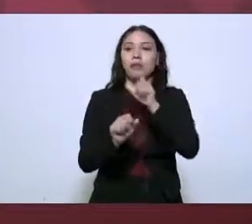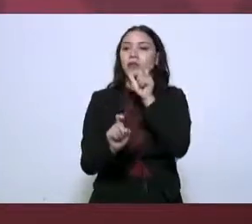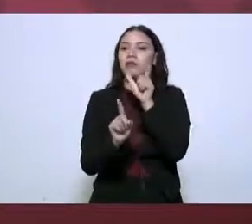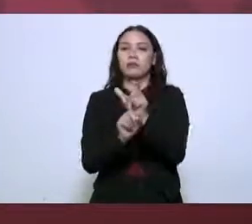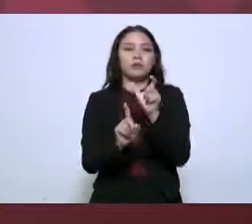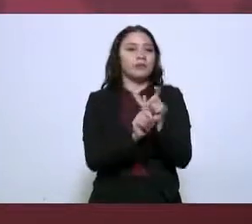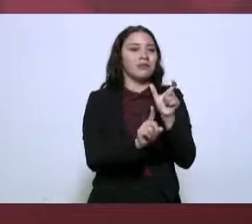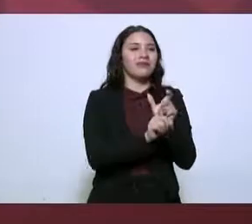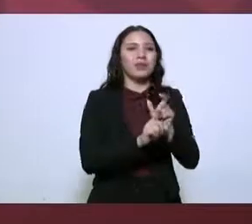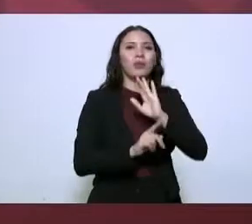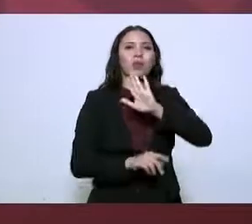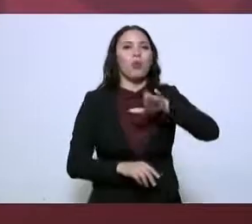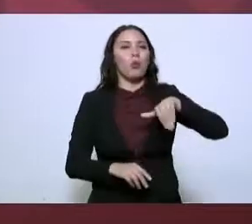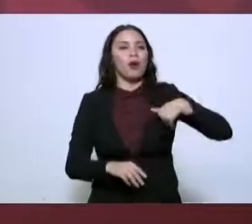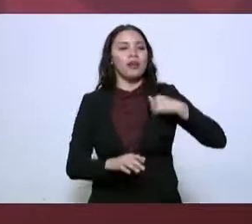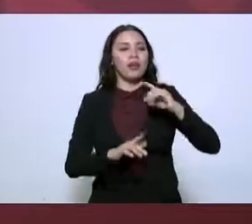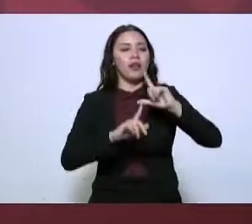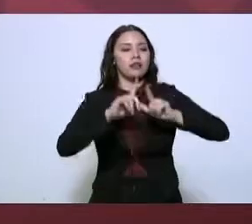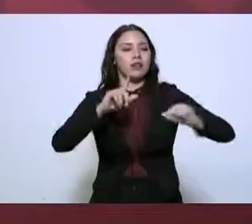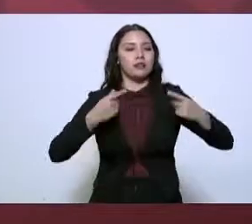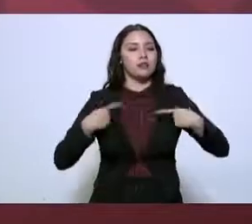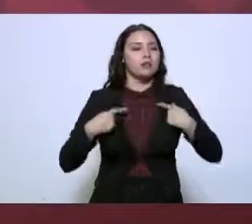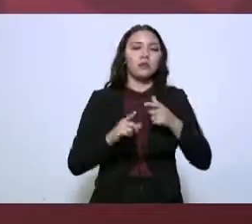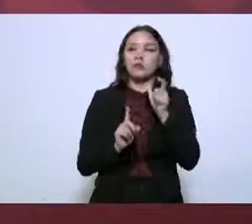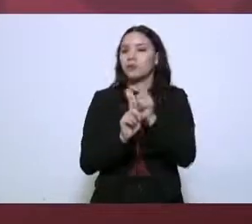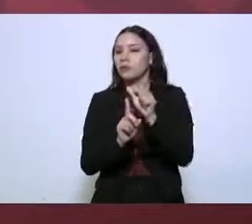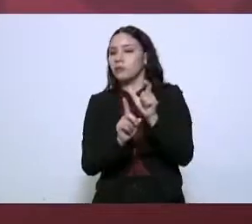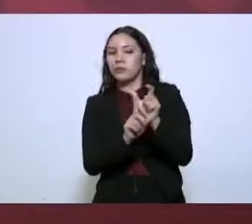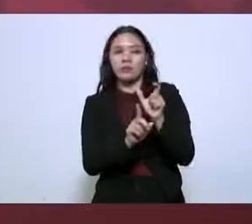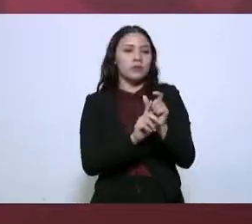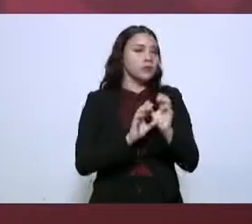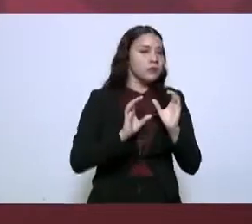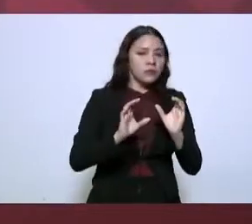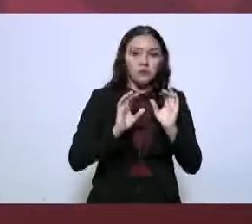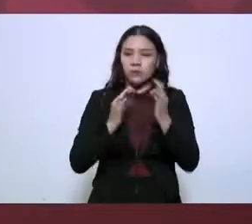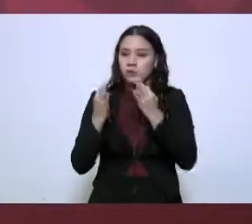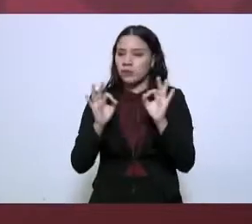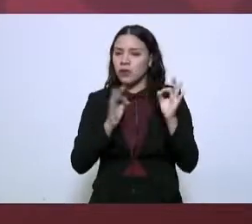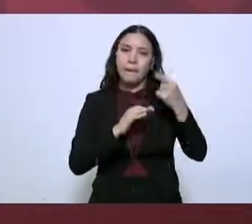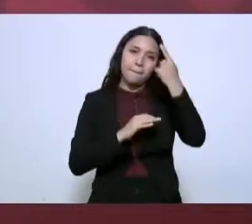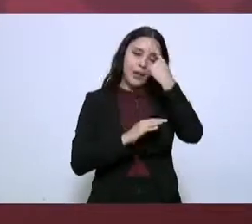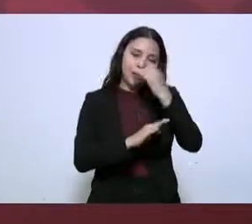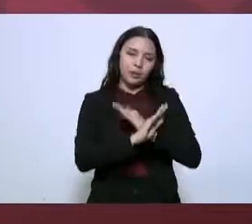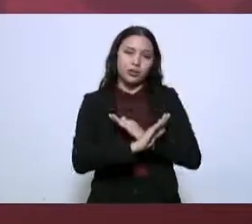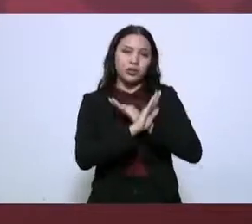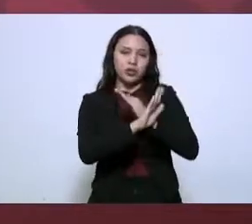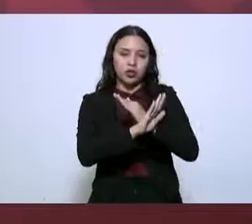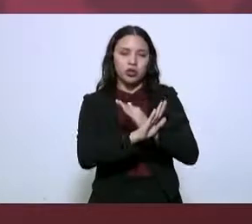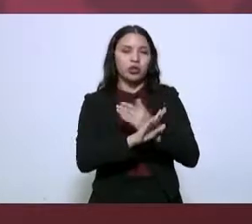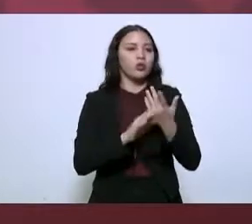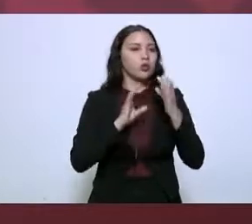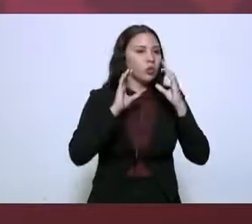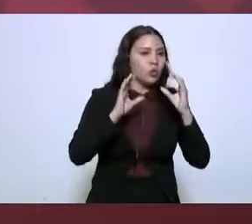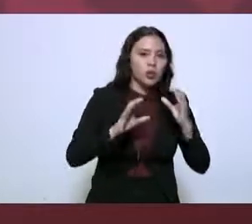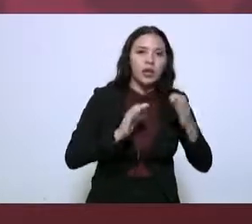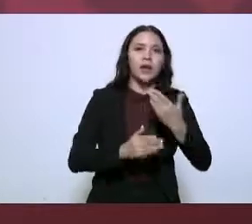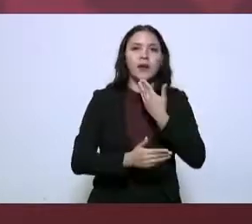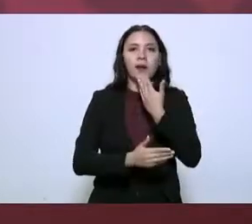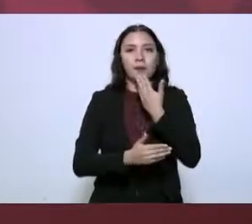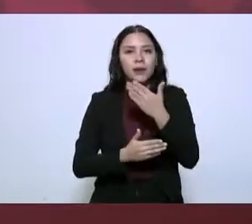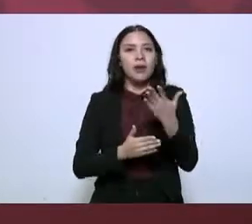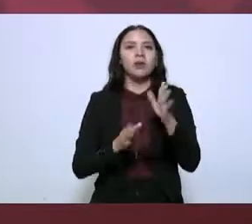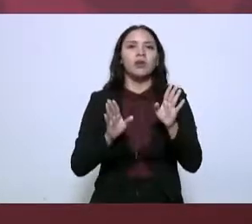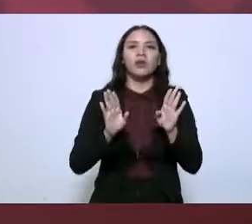realizando actividades importantes para tener un control eficiente